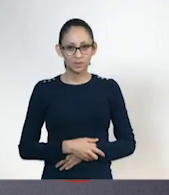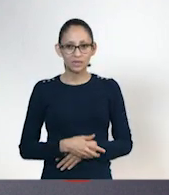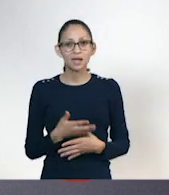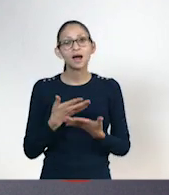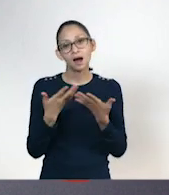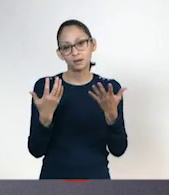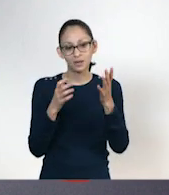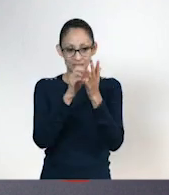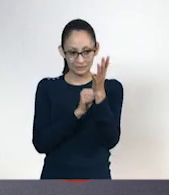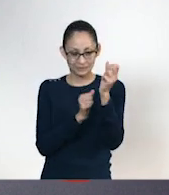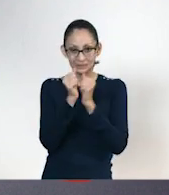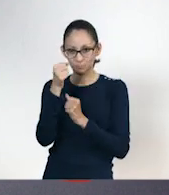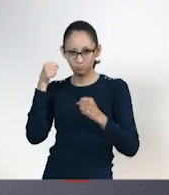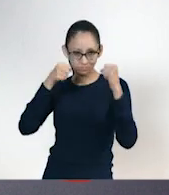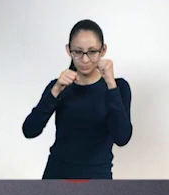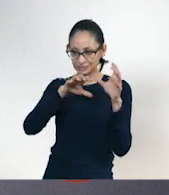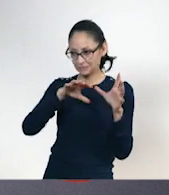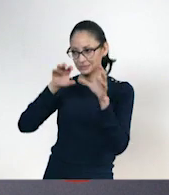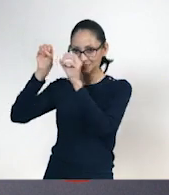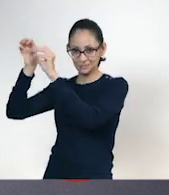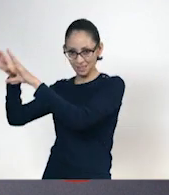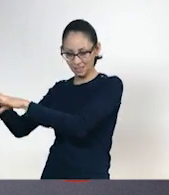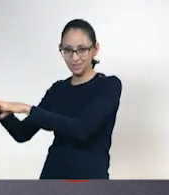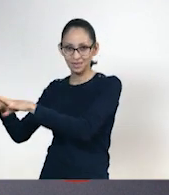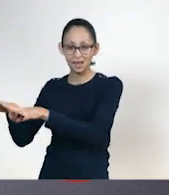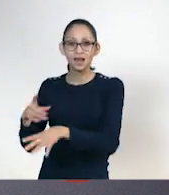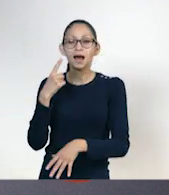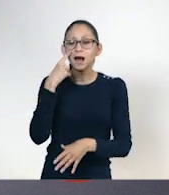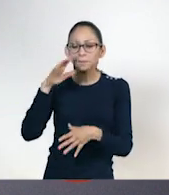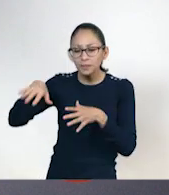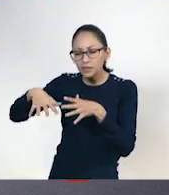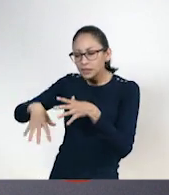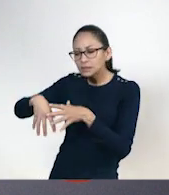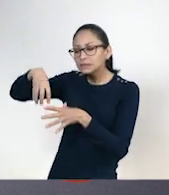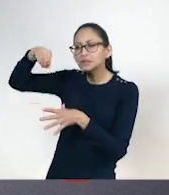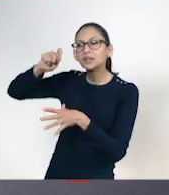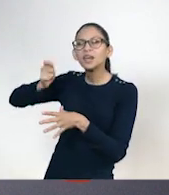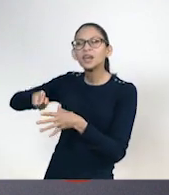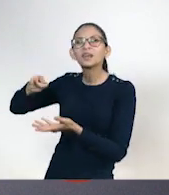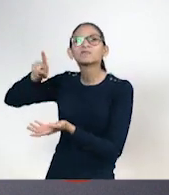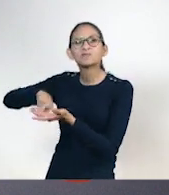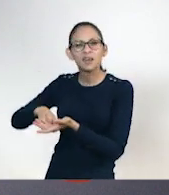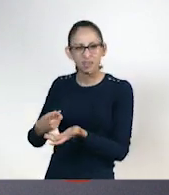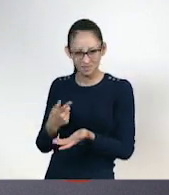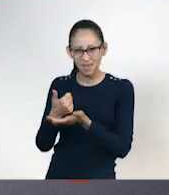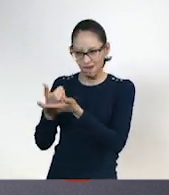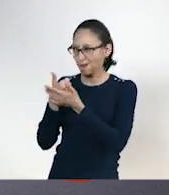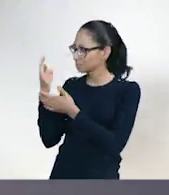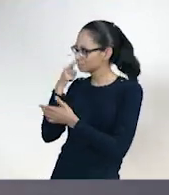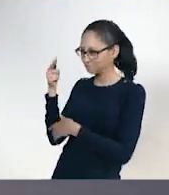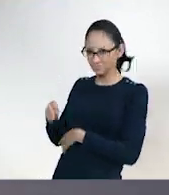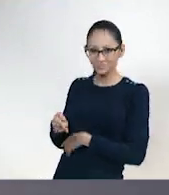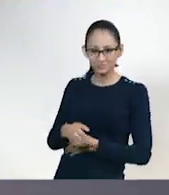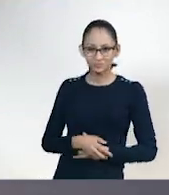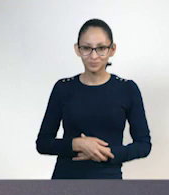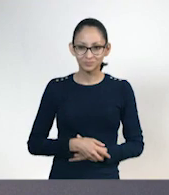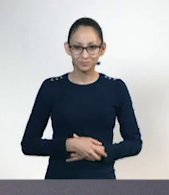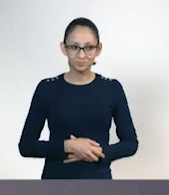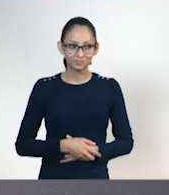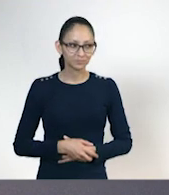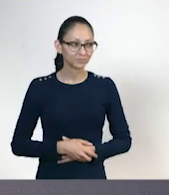guantes de boxeo por allá. Perfecto, maestro. Y vamos a ver qué más tenemos en este costal. ¿Me ayudas, Bertón? Claro que sí, maestro.